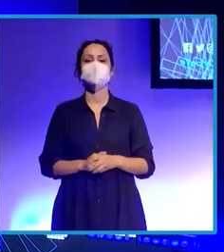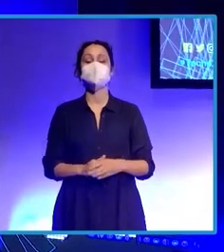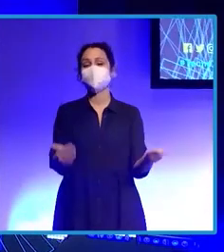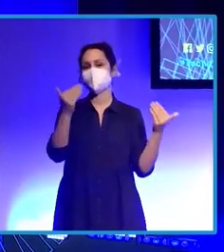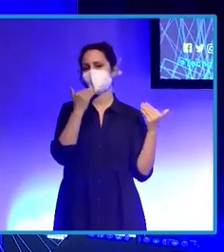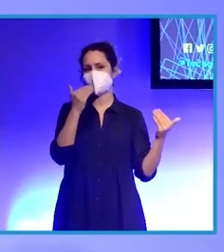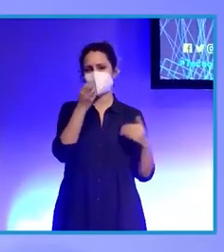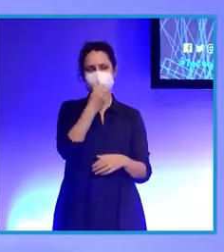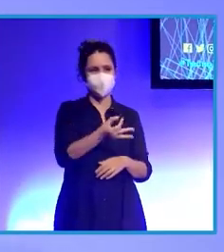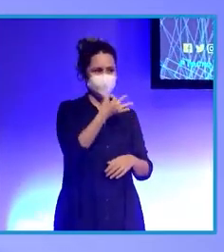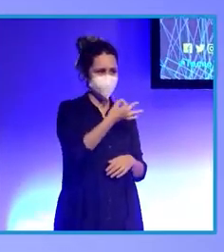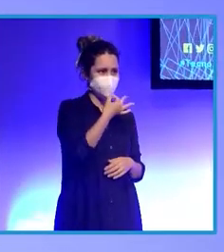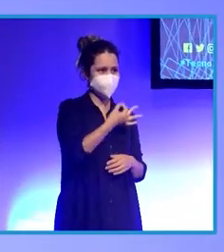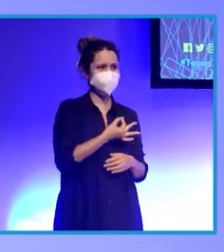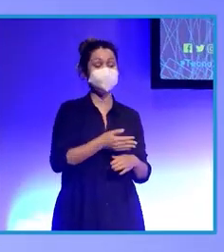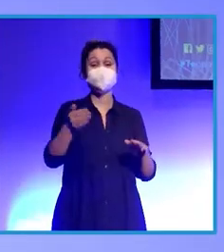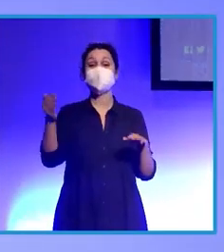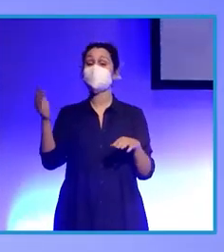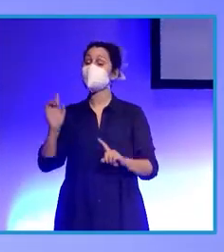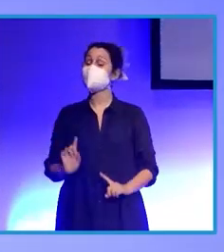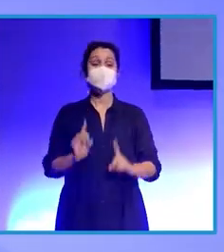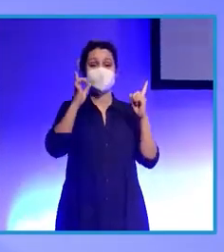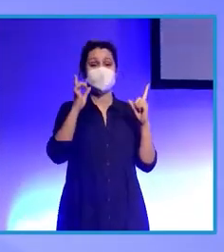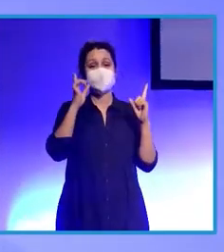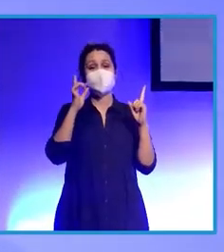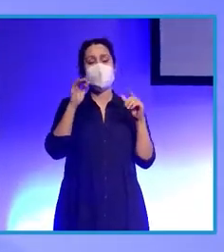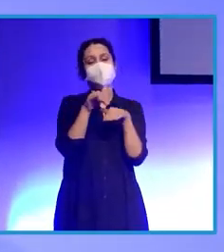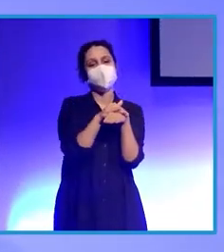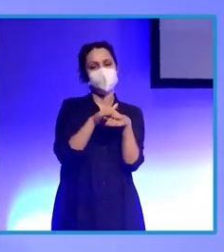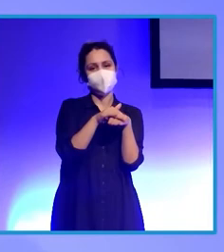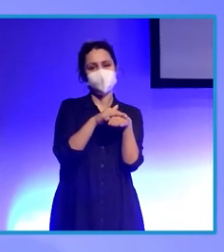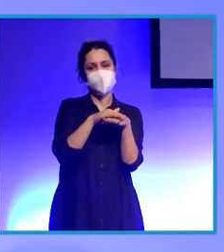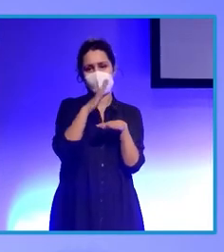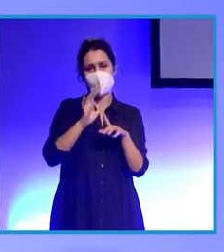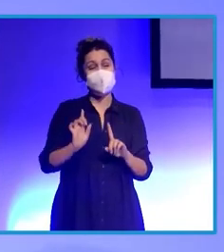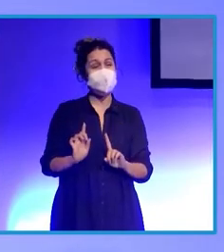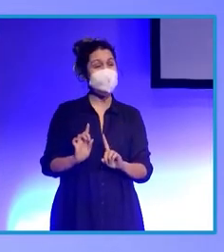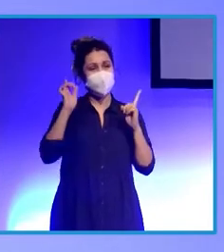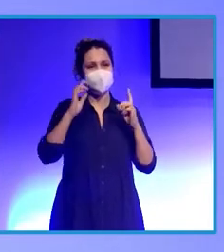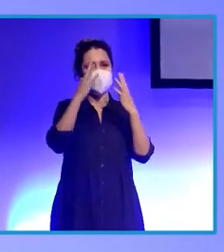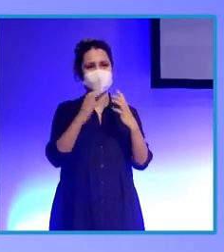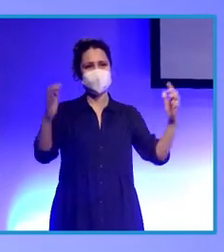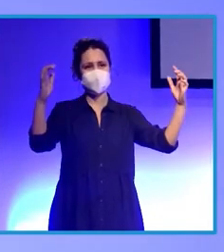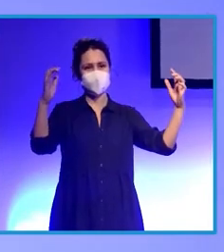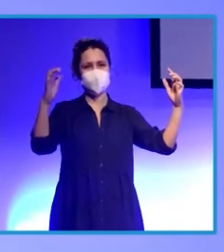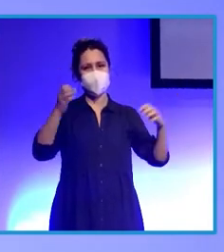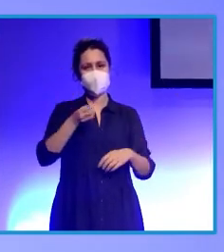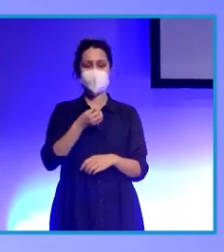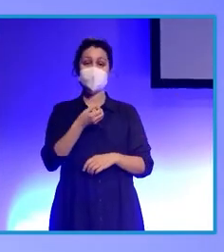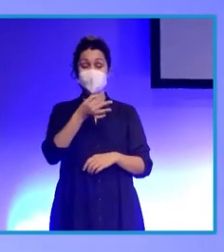Gracias. Buenas tardes. Antes que nada, quiero empezar pidiendo perdón porque es la primera vez que hablo en público y porque ayer